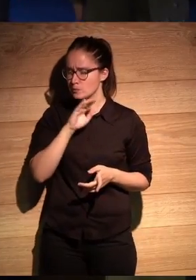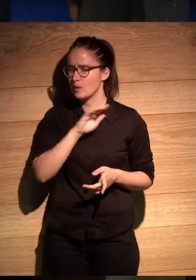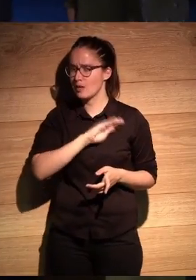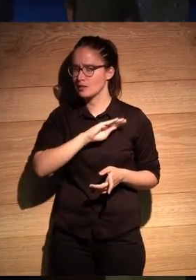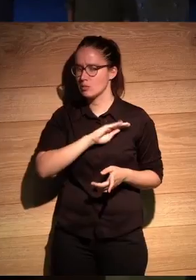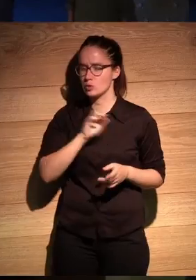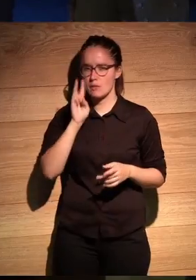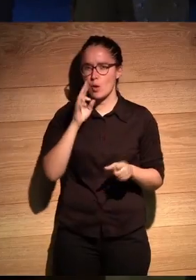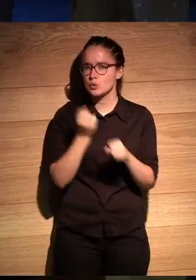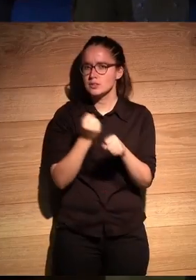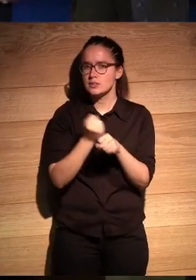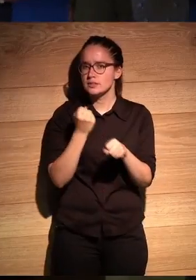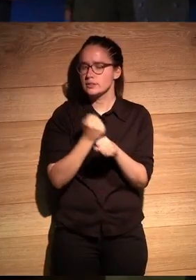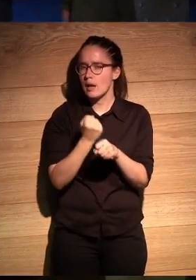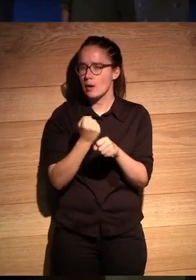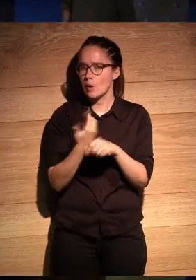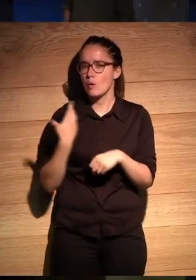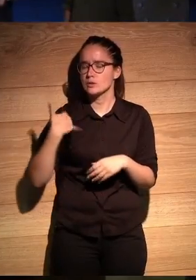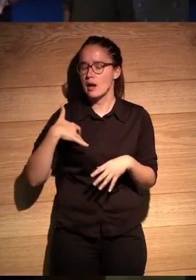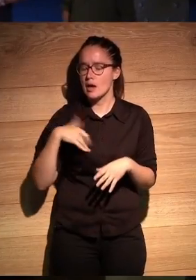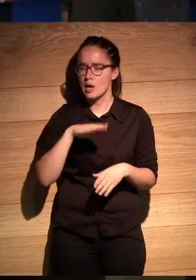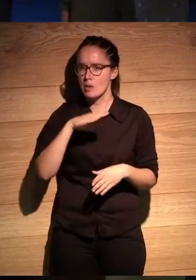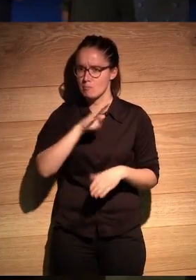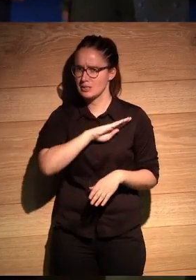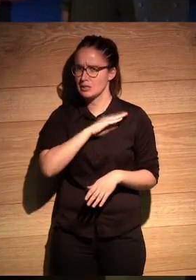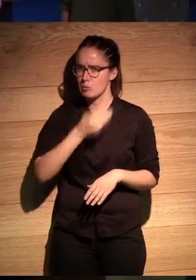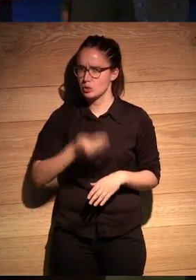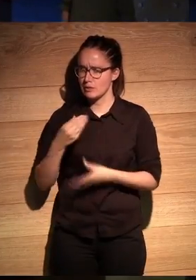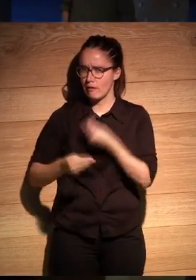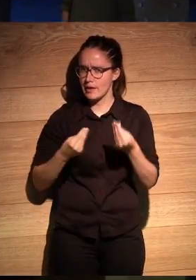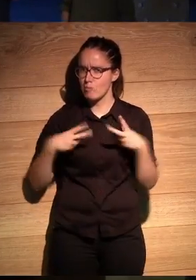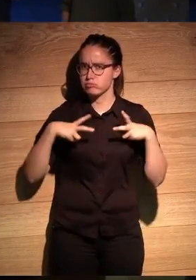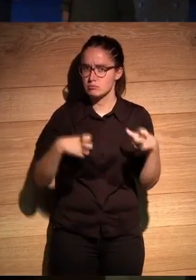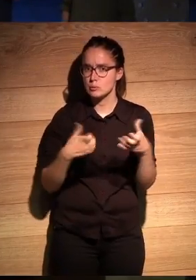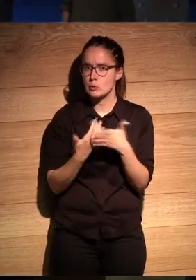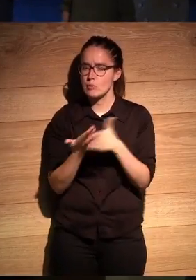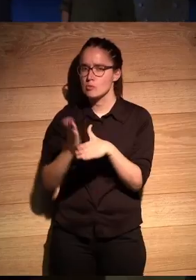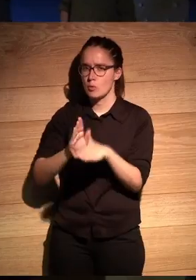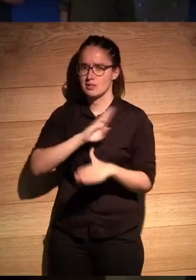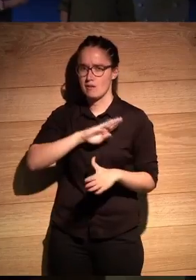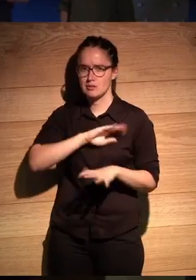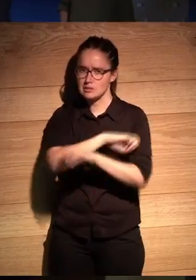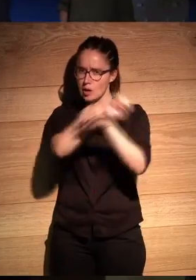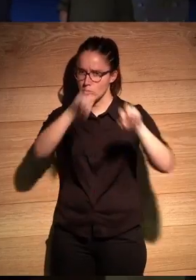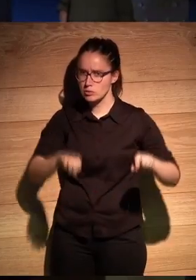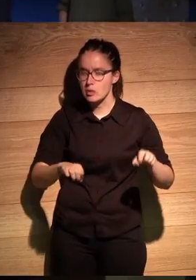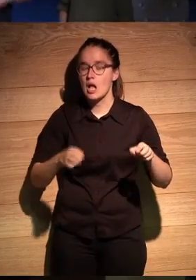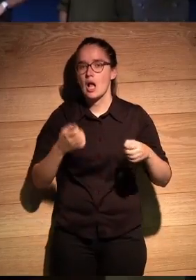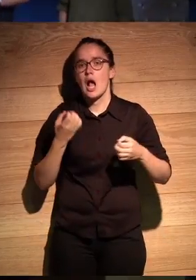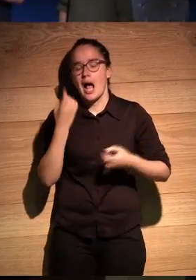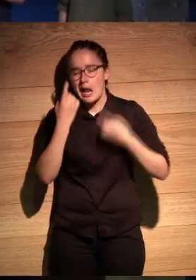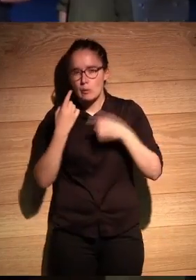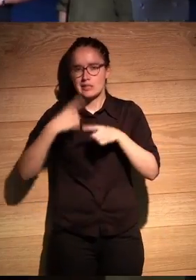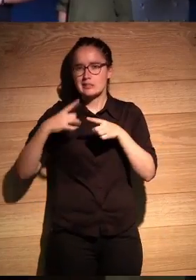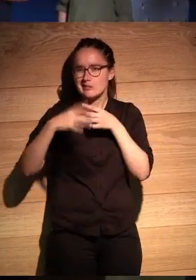veía detrás de un trabajo muy, muy, digamos, muy grande que ya se había hecho, un planteamiento ya bastante aterrizado en que bueno, habían